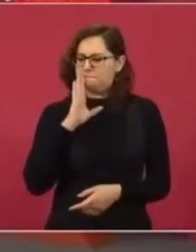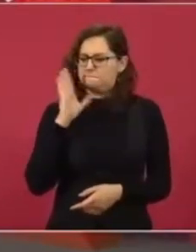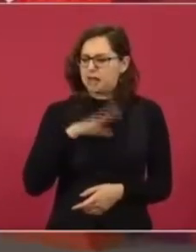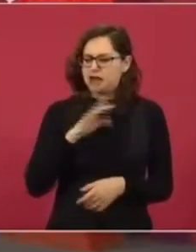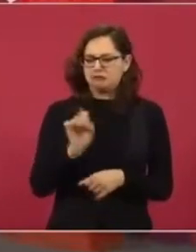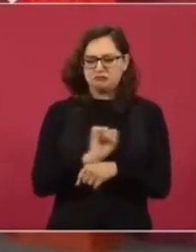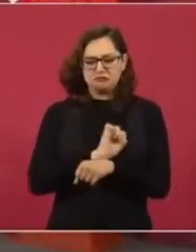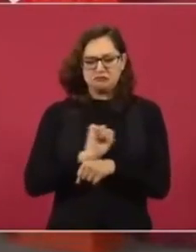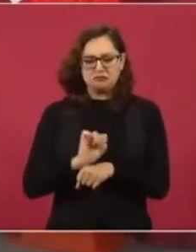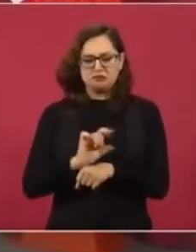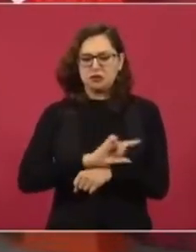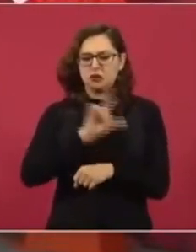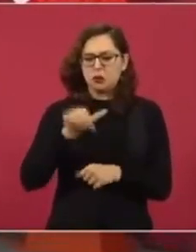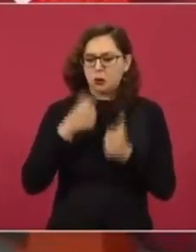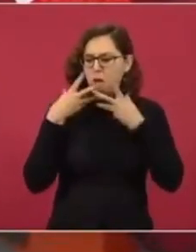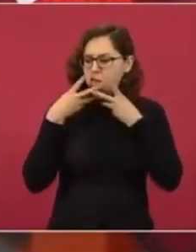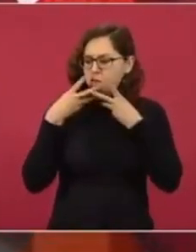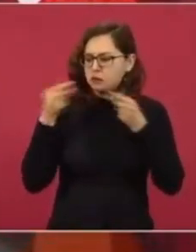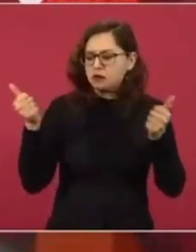recuperación.